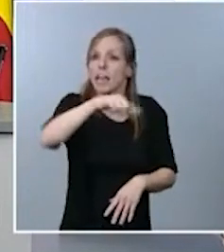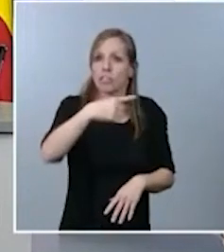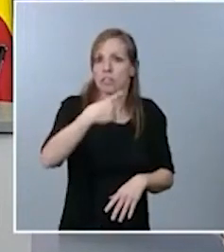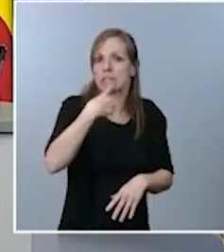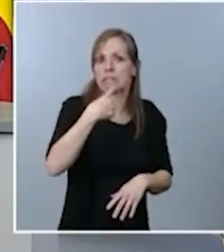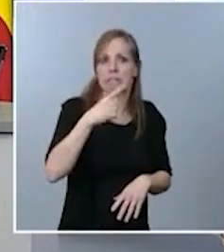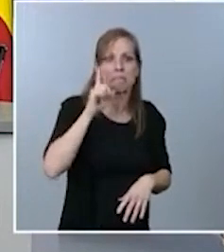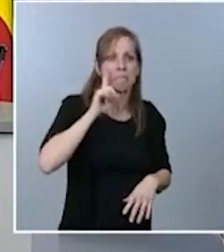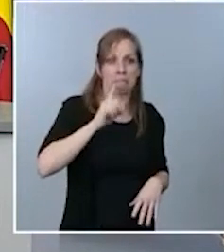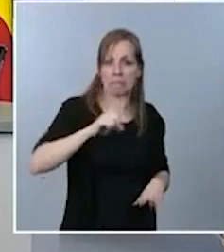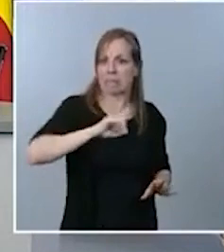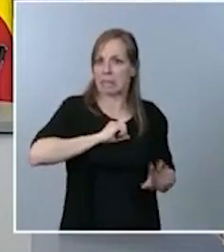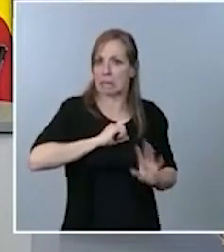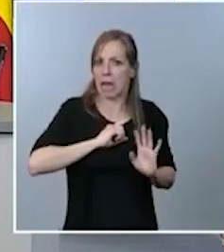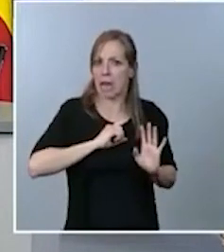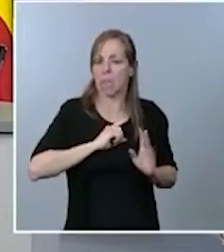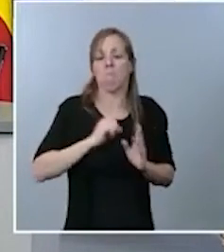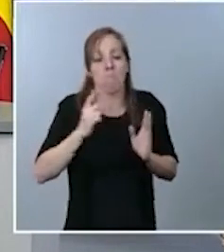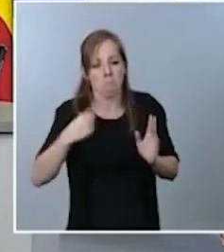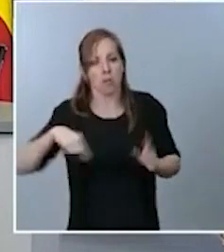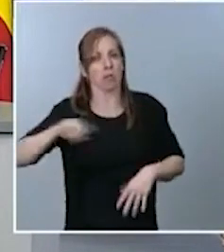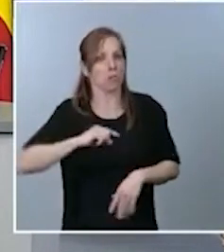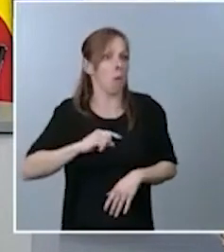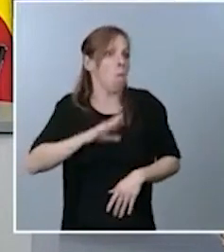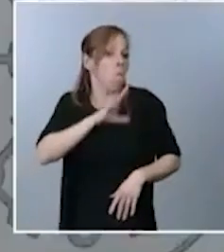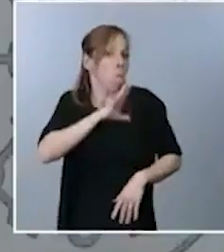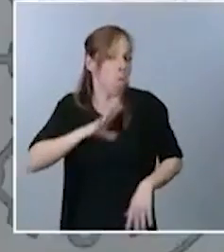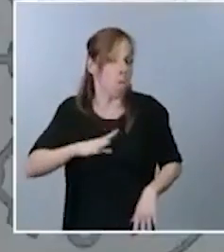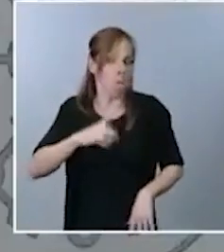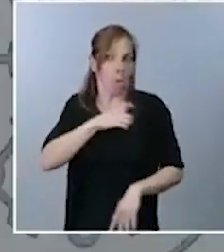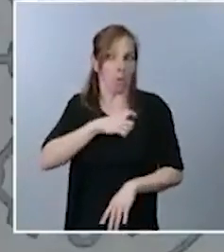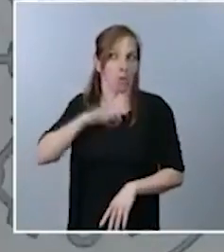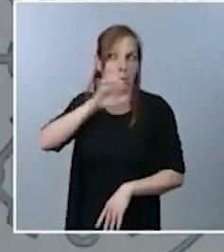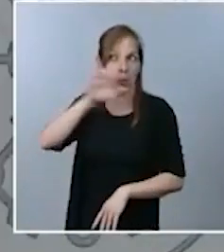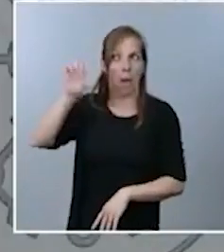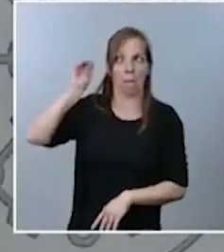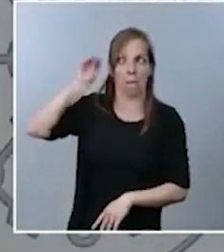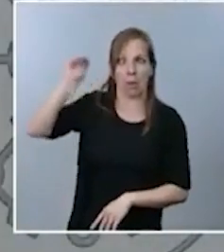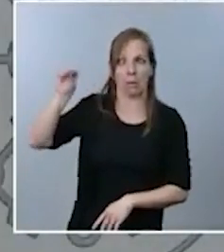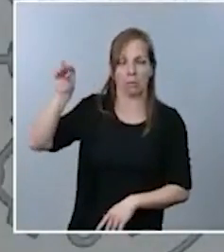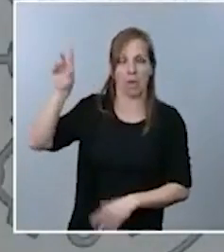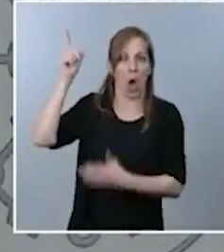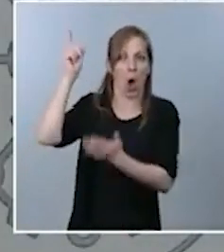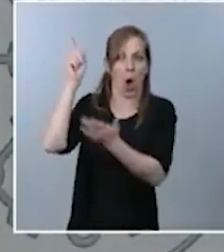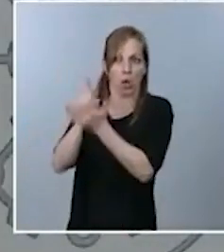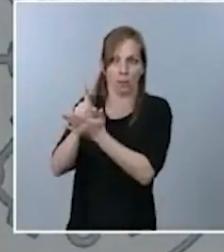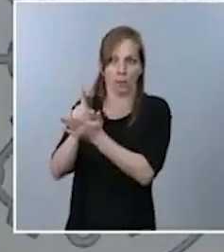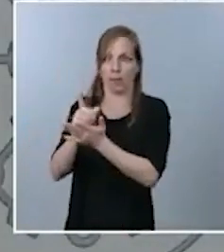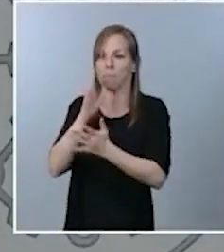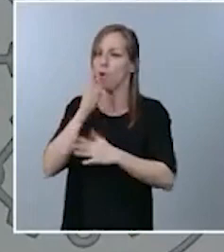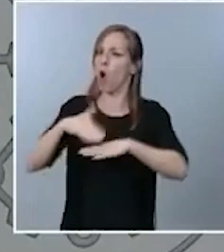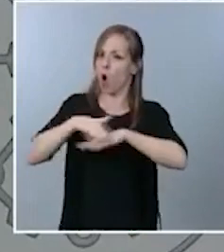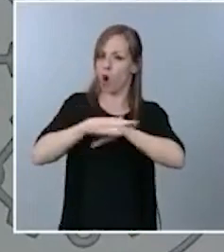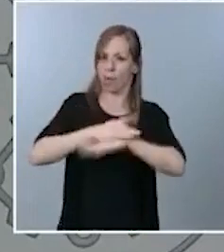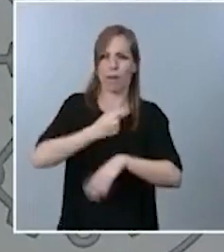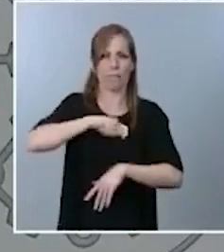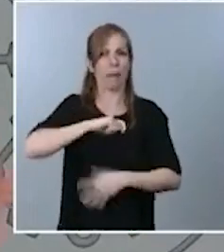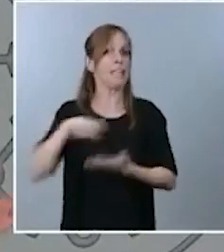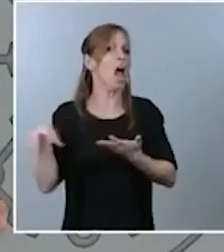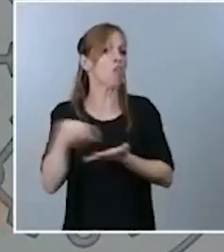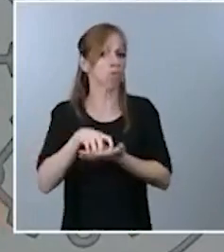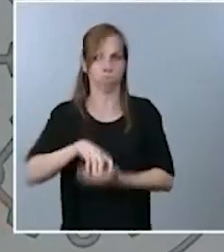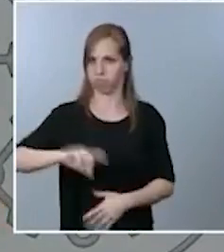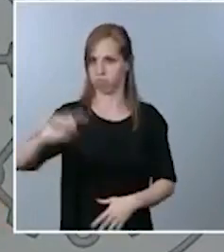vuelto a reiterar a la Comisión Europea que confirme este extremo, no porque el Gobierno de España tenga dudas, sino para